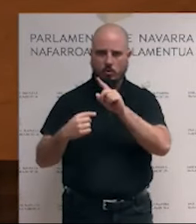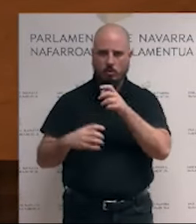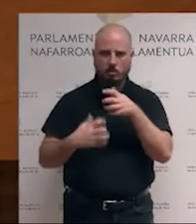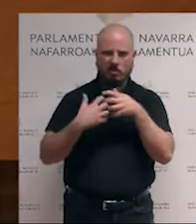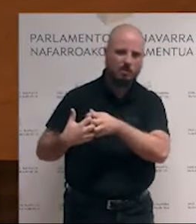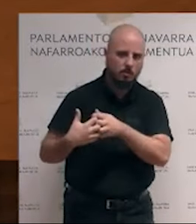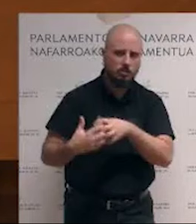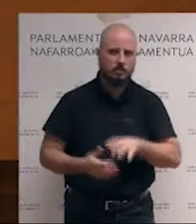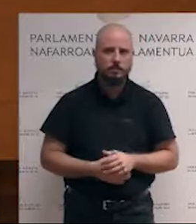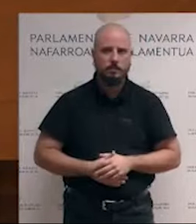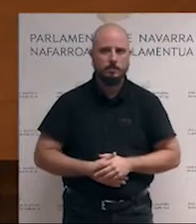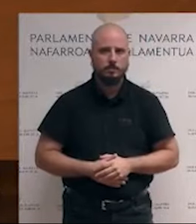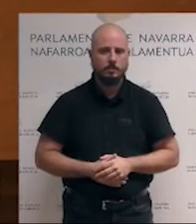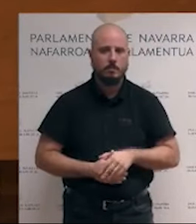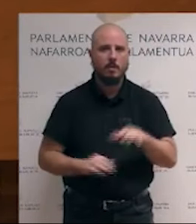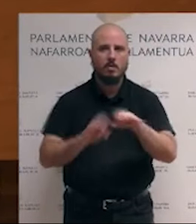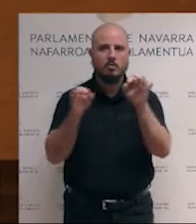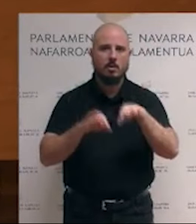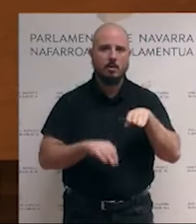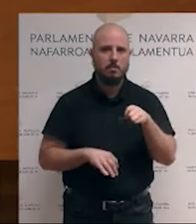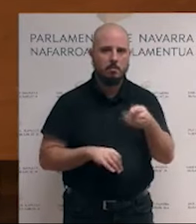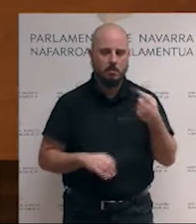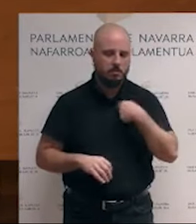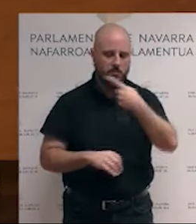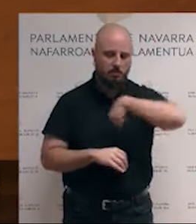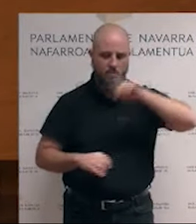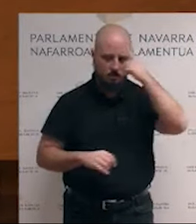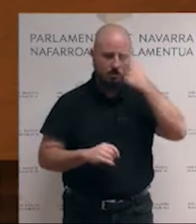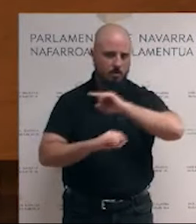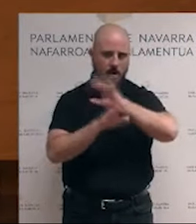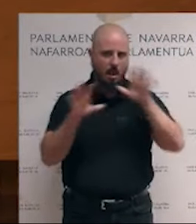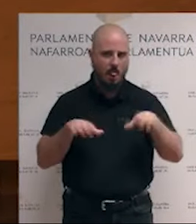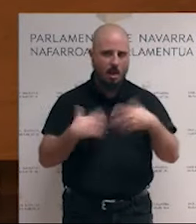ardi daukagun. Euskal Herria Bildu beti antifascista. Discarregas.